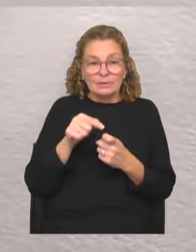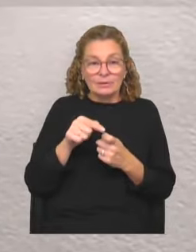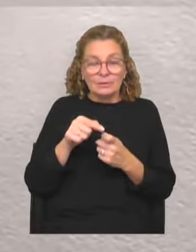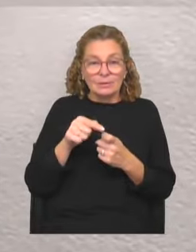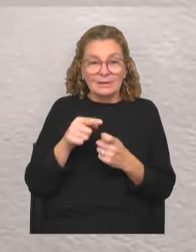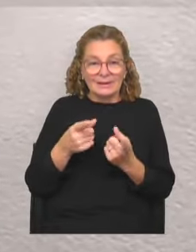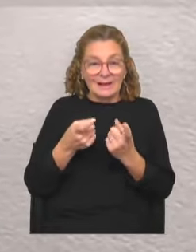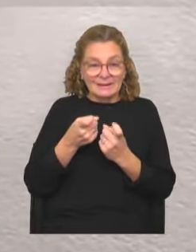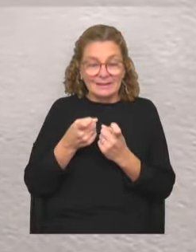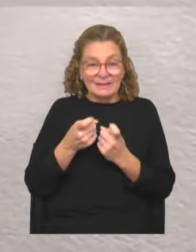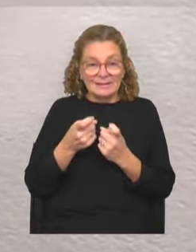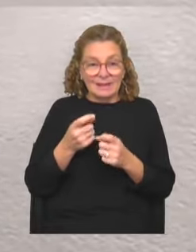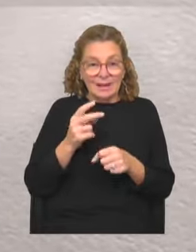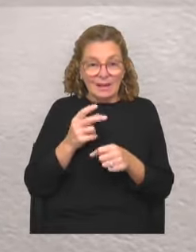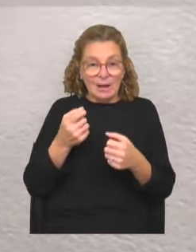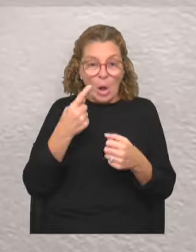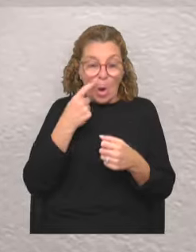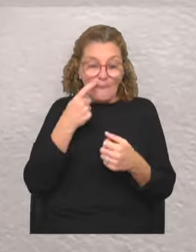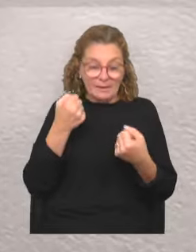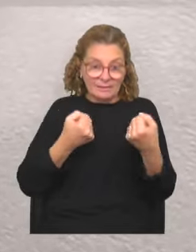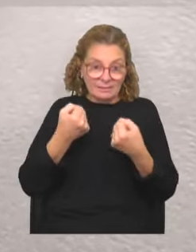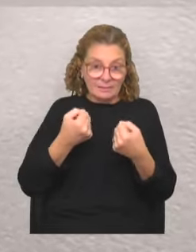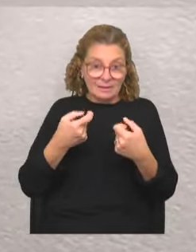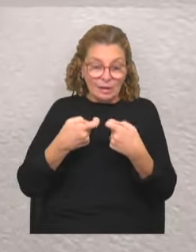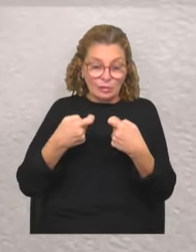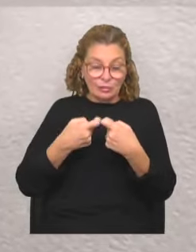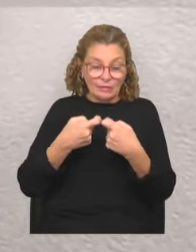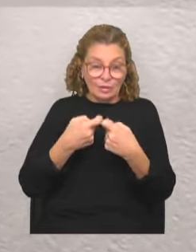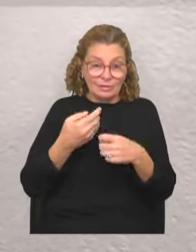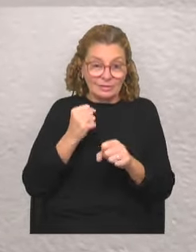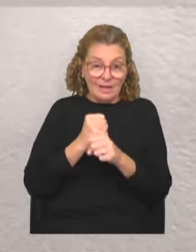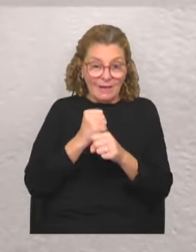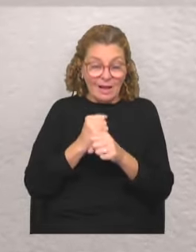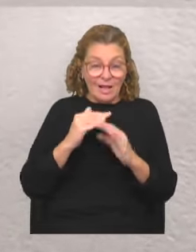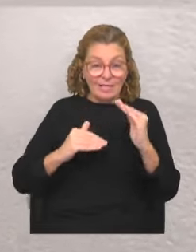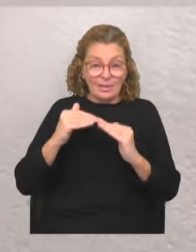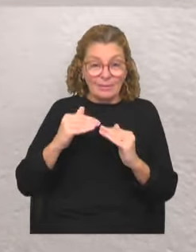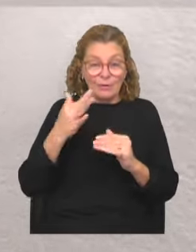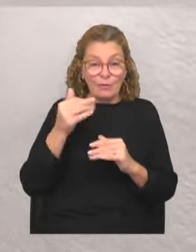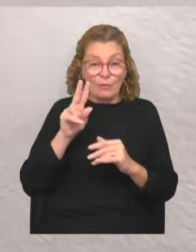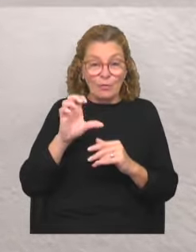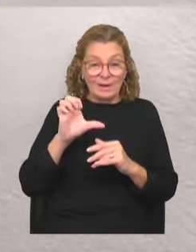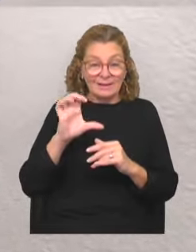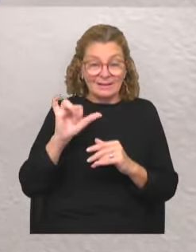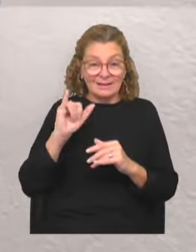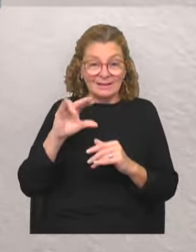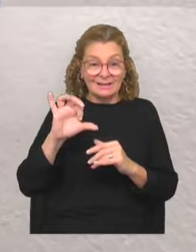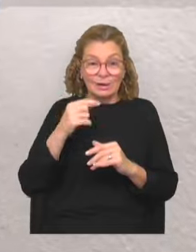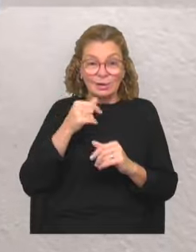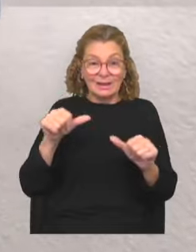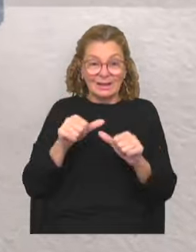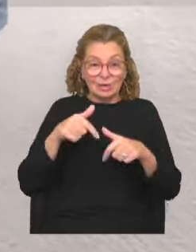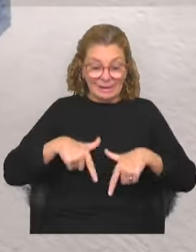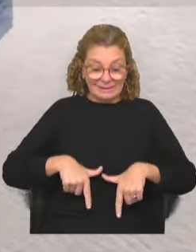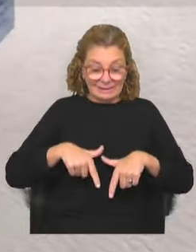la propia necesidad de los Cuidacoches, de la asociación en la que se nuclean. Dependen de Fuesis. Y en realidad lo que hizo la Intendencia fue